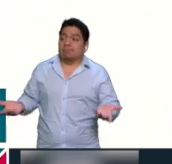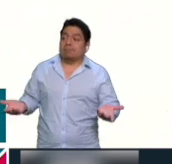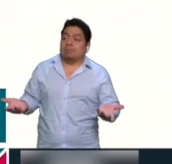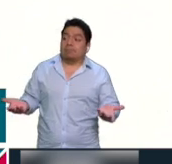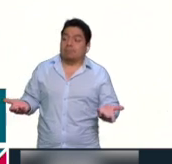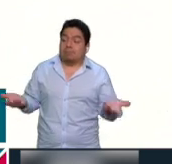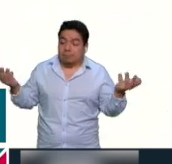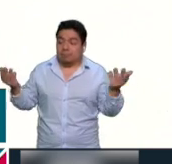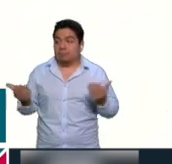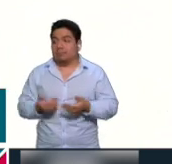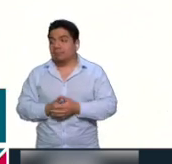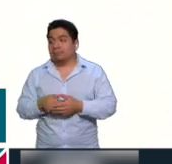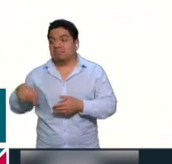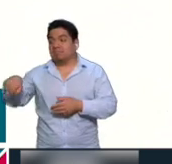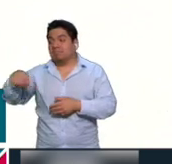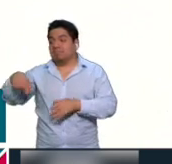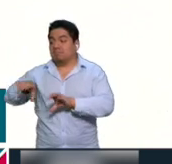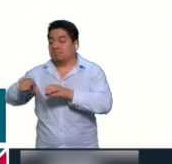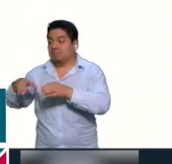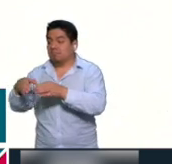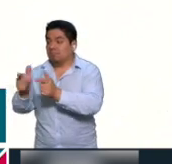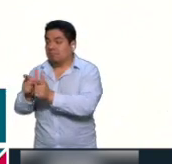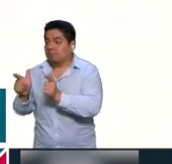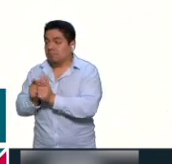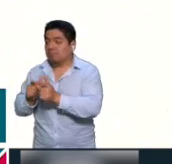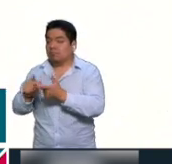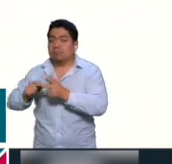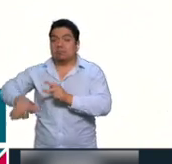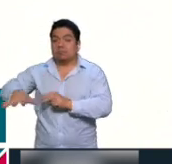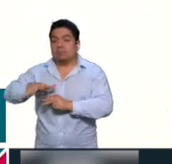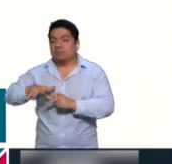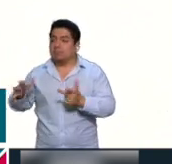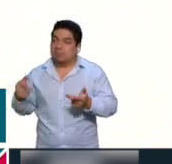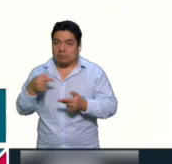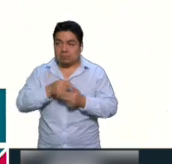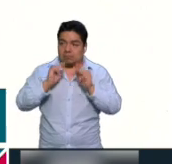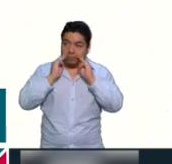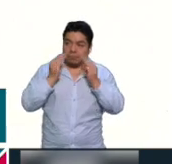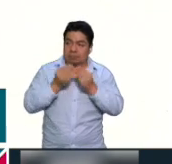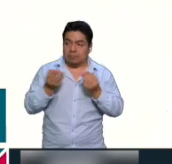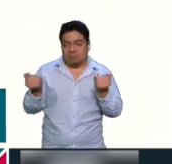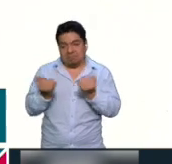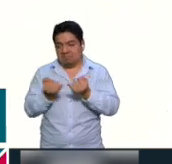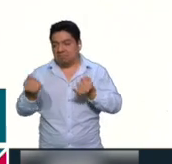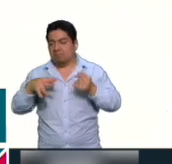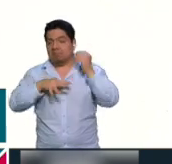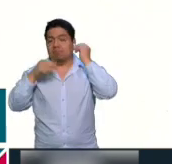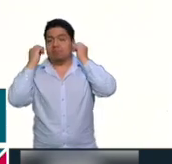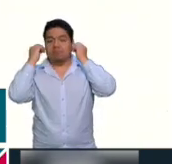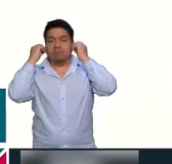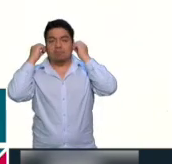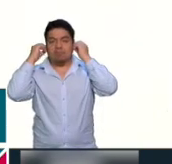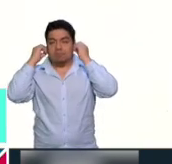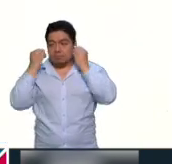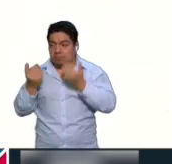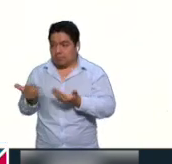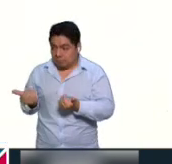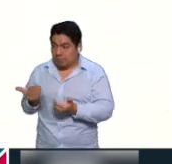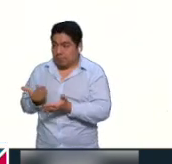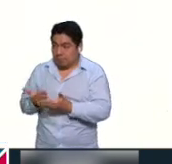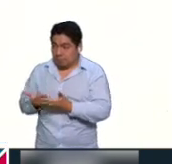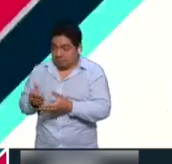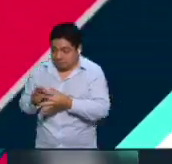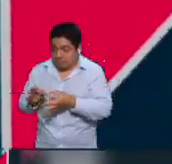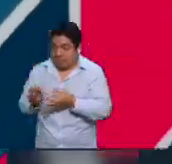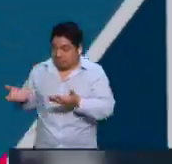delincuencia de cuello blanco, delincuencia del fuero común, que también existe. ¿Por qué no explican esos casos?